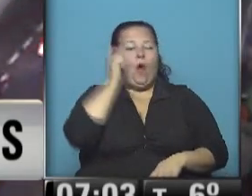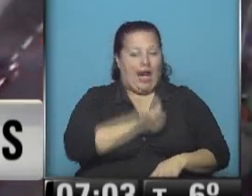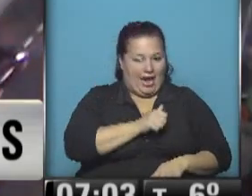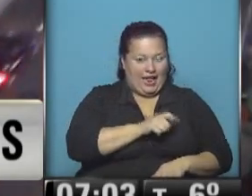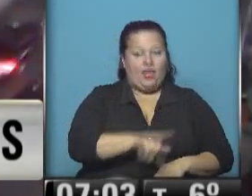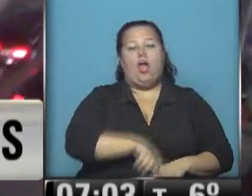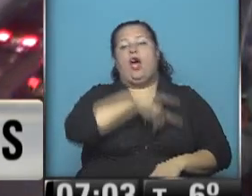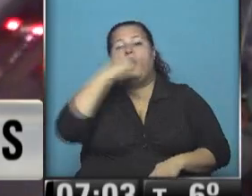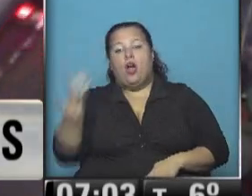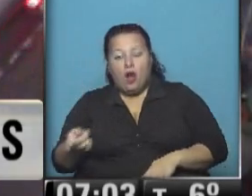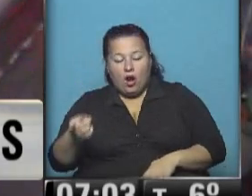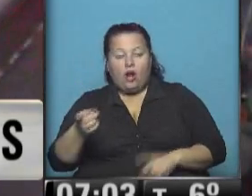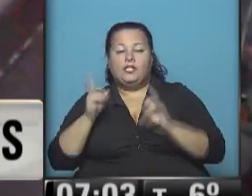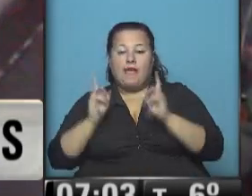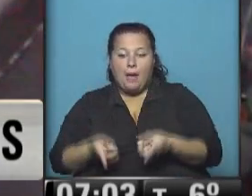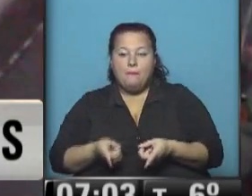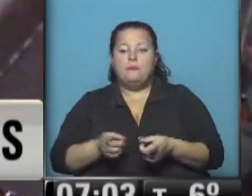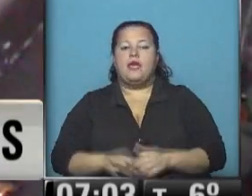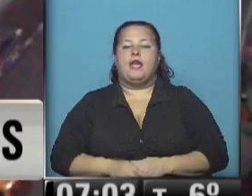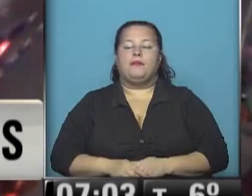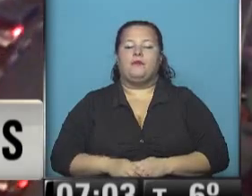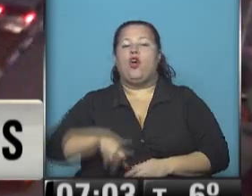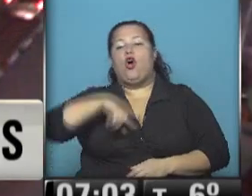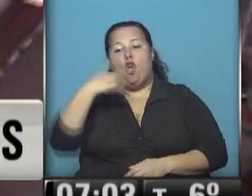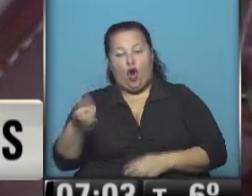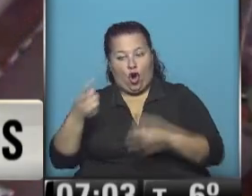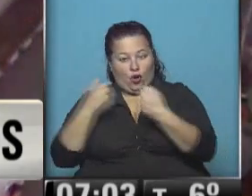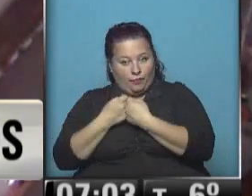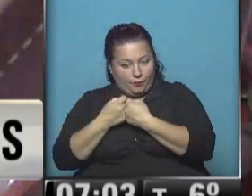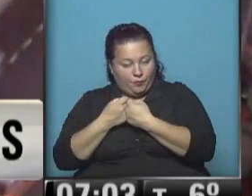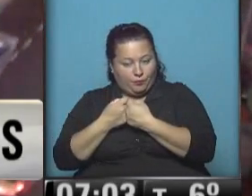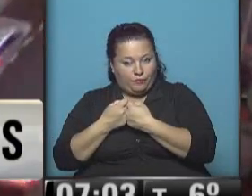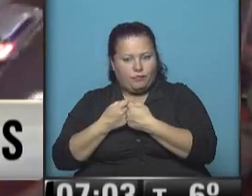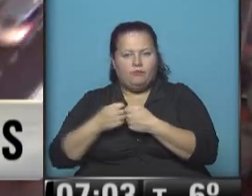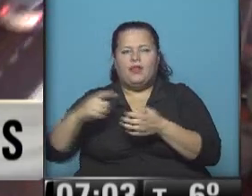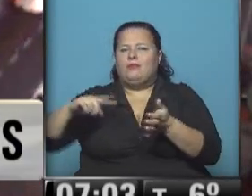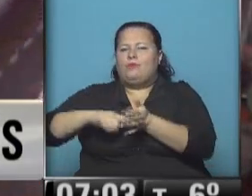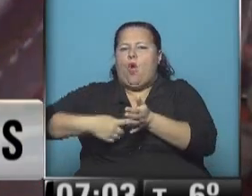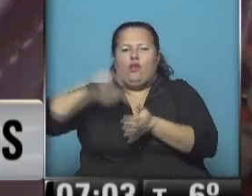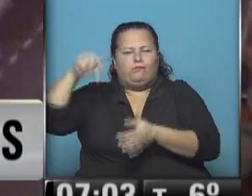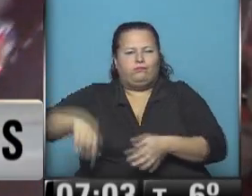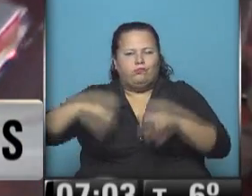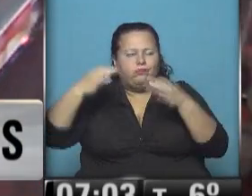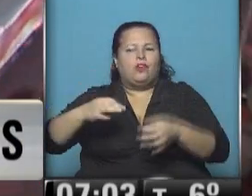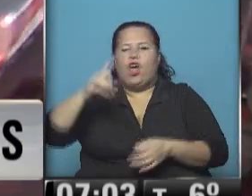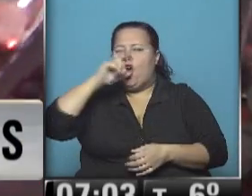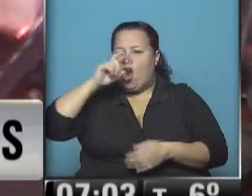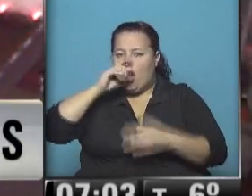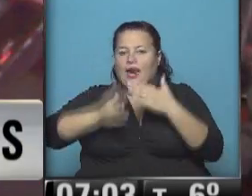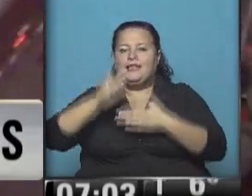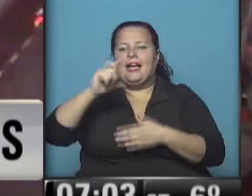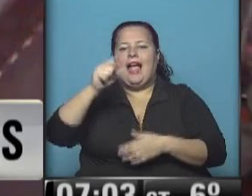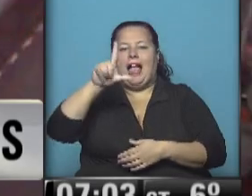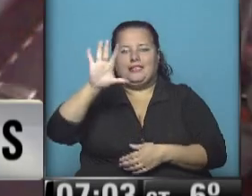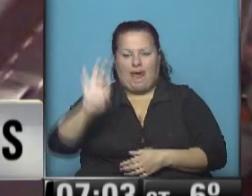Mientras tanto, también, otro choque en el pleno corazón de Buenos Aires, Corrientes y